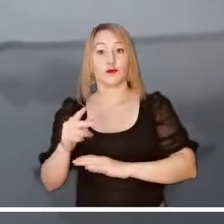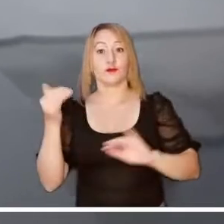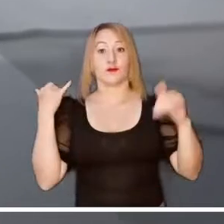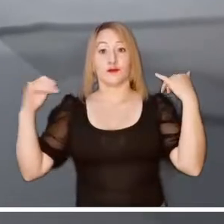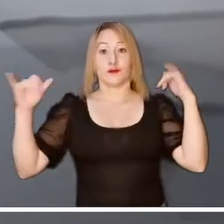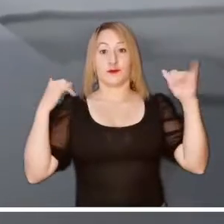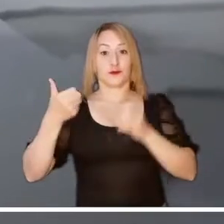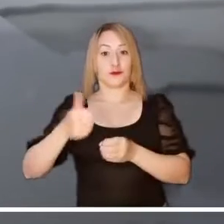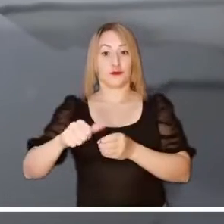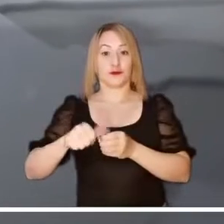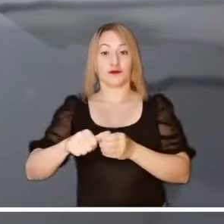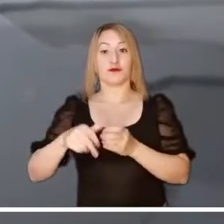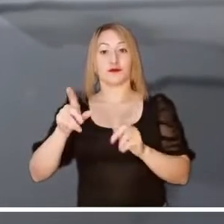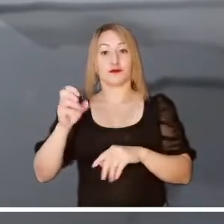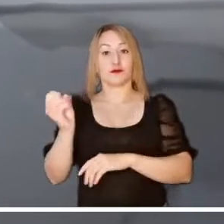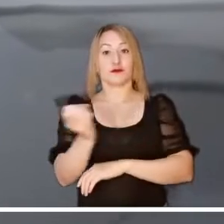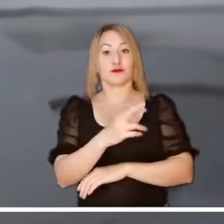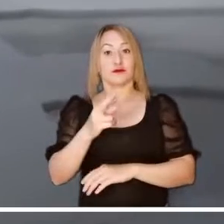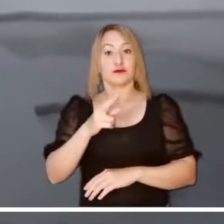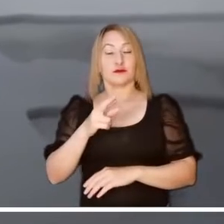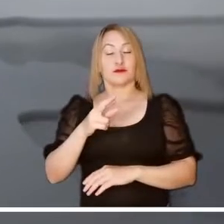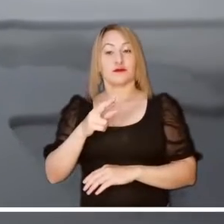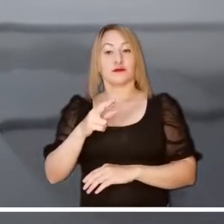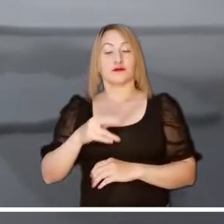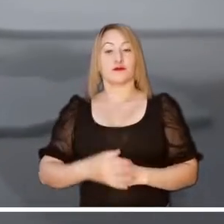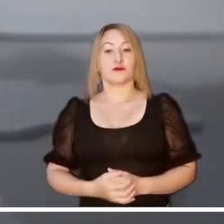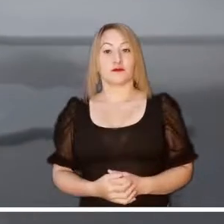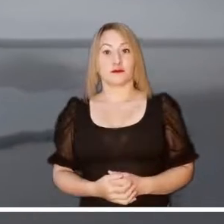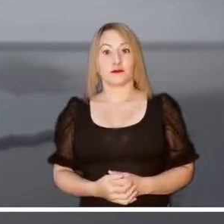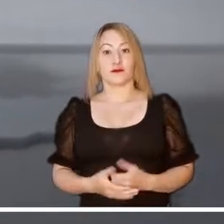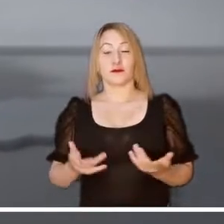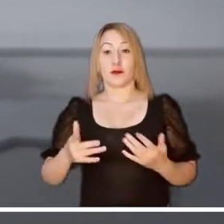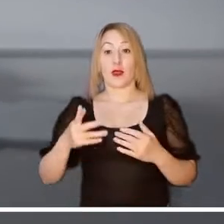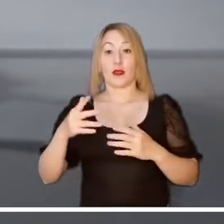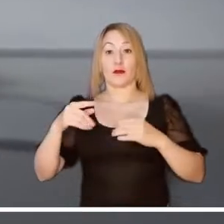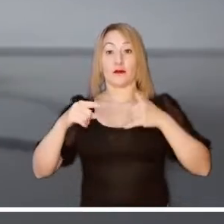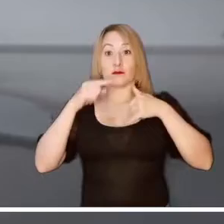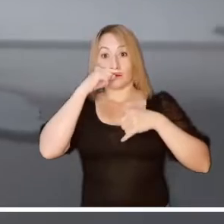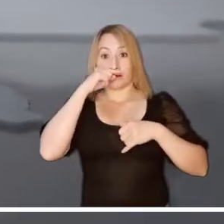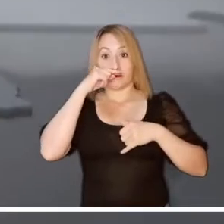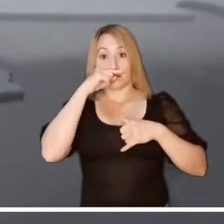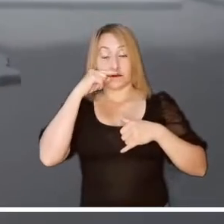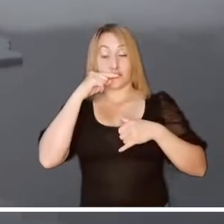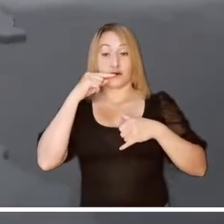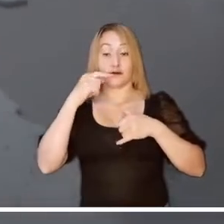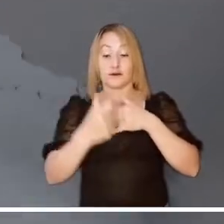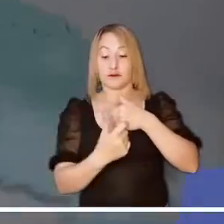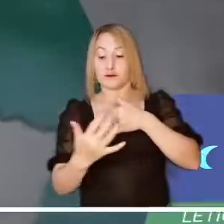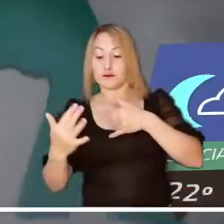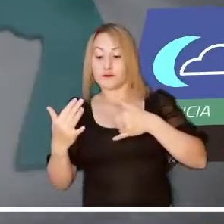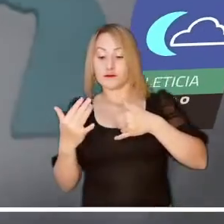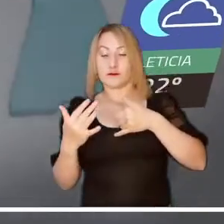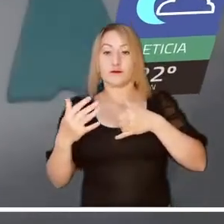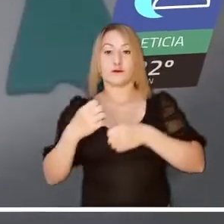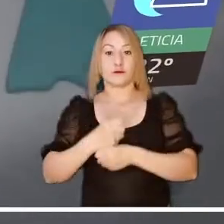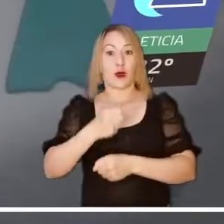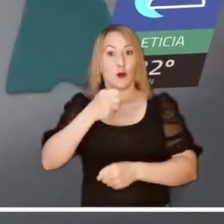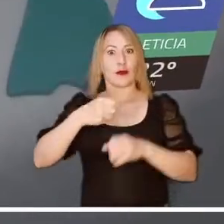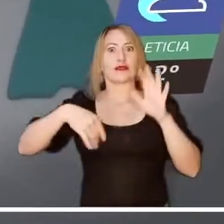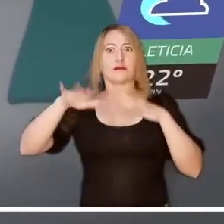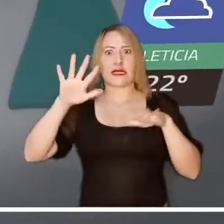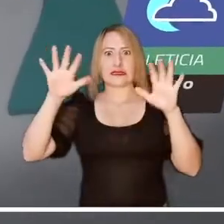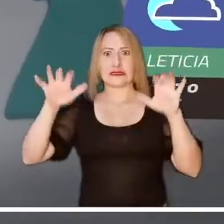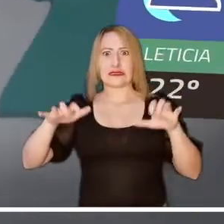llanos orientales, donde los pronósticos anuncian lluvias en los departamentos de Bichada, Cazanare, Arauca y Oriente de Meta. Amazonas,